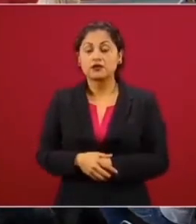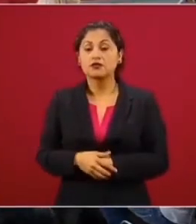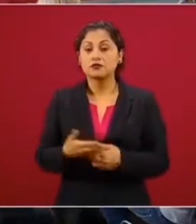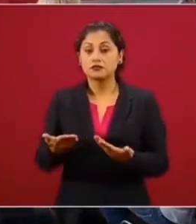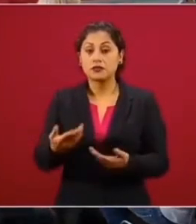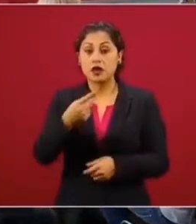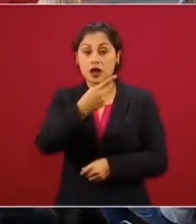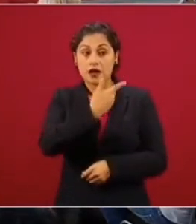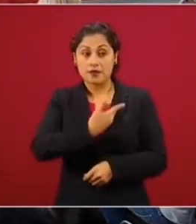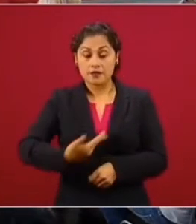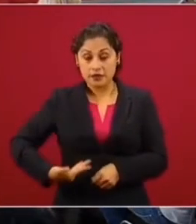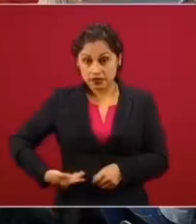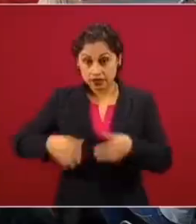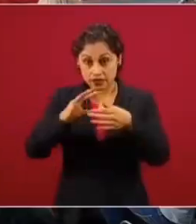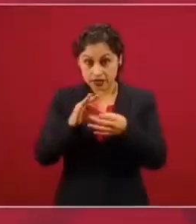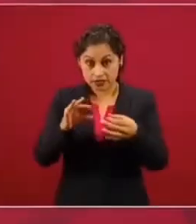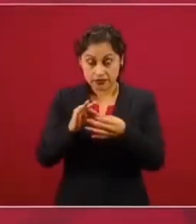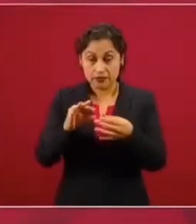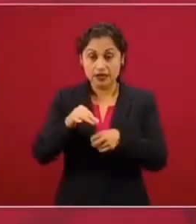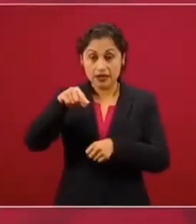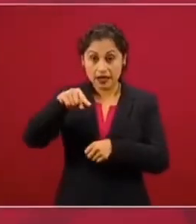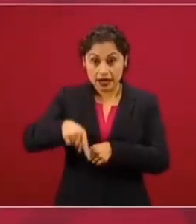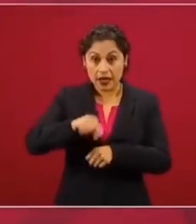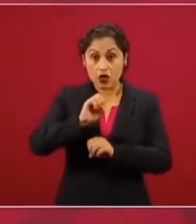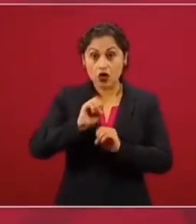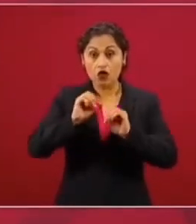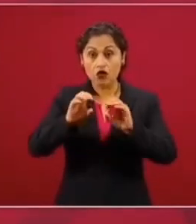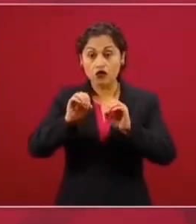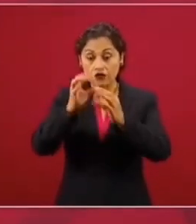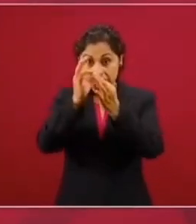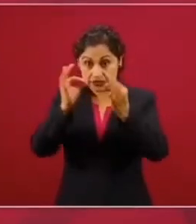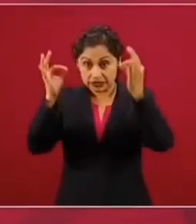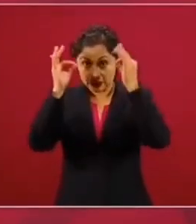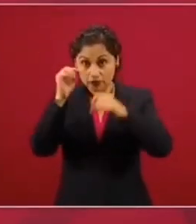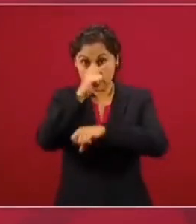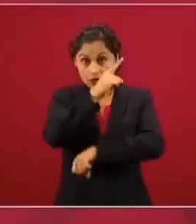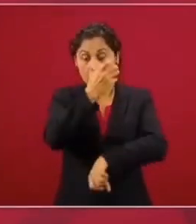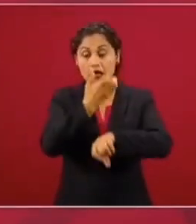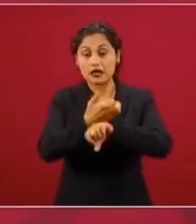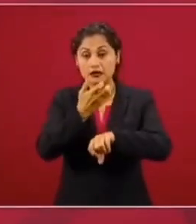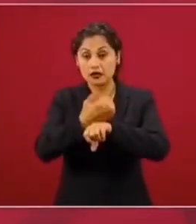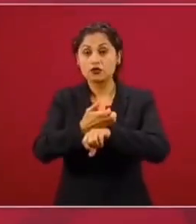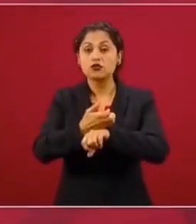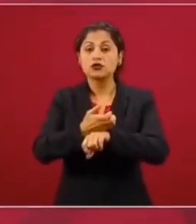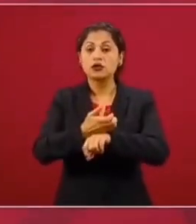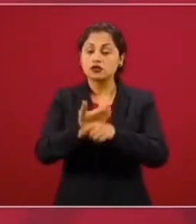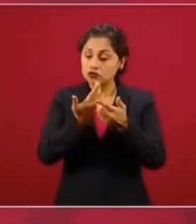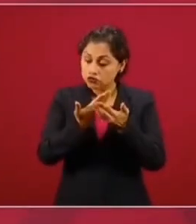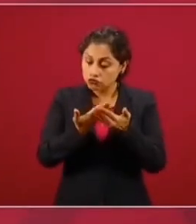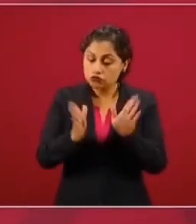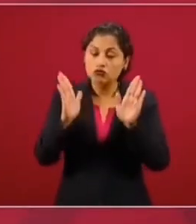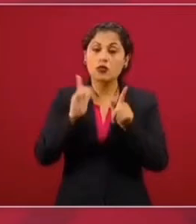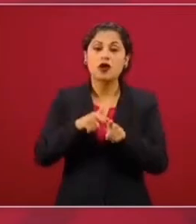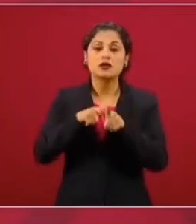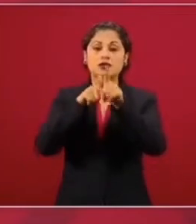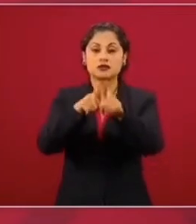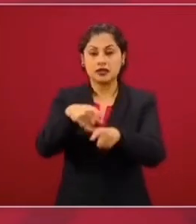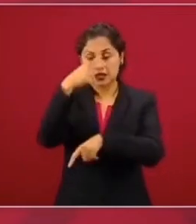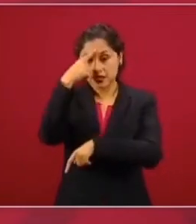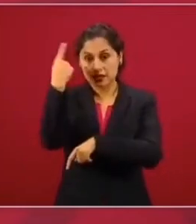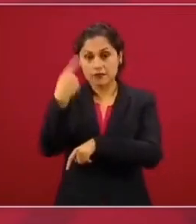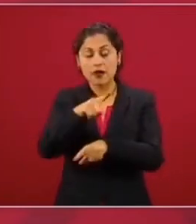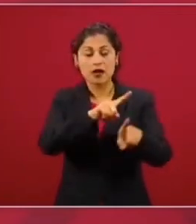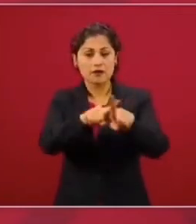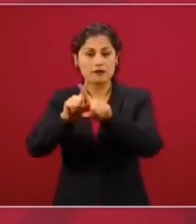que estas ventanillas sigan abiertas, que los consulados estén funcionando virtualmente para respaldar directamente a quien lo